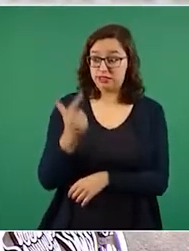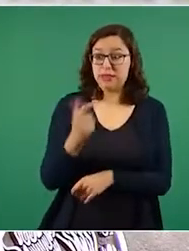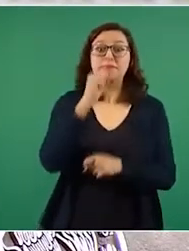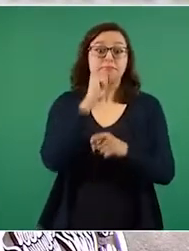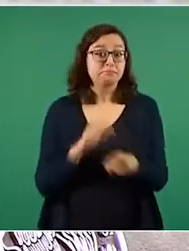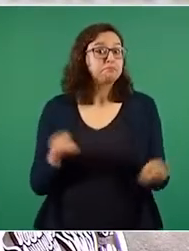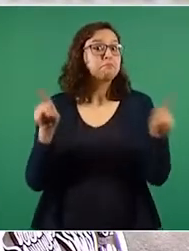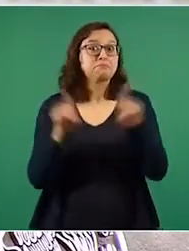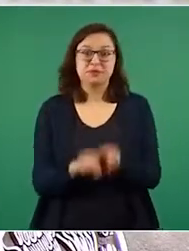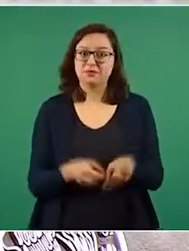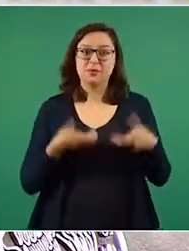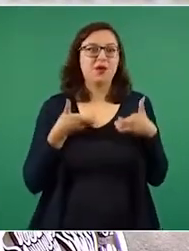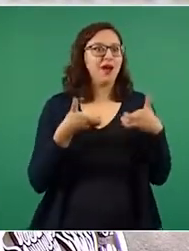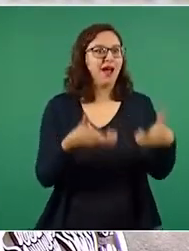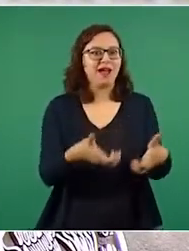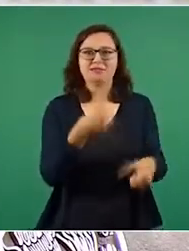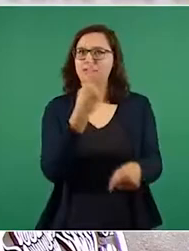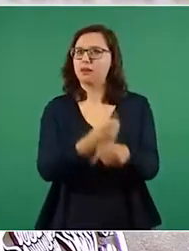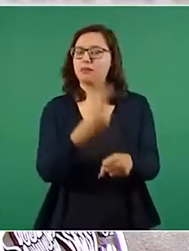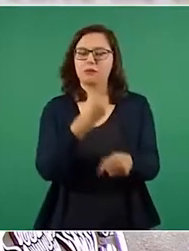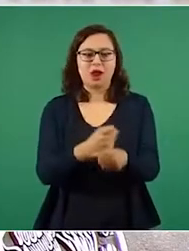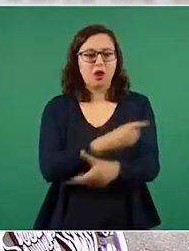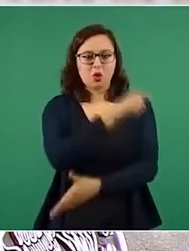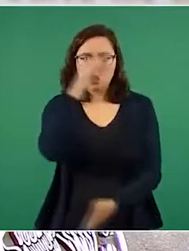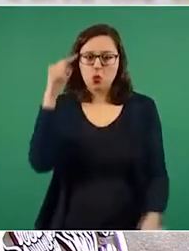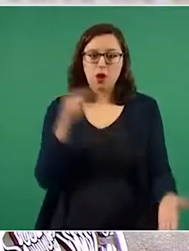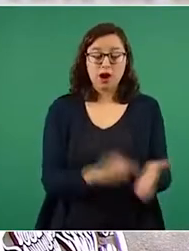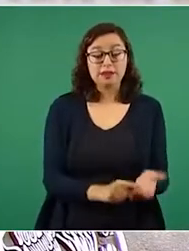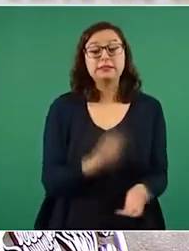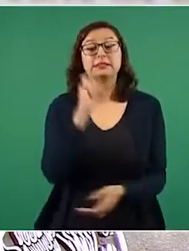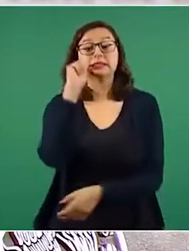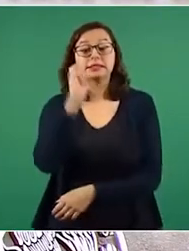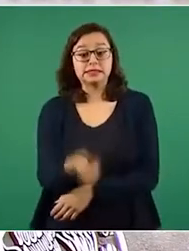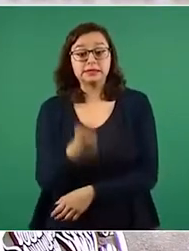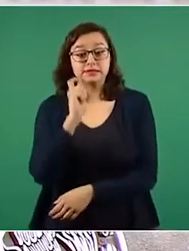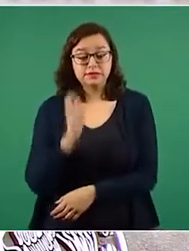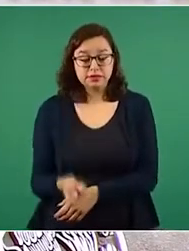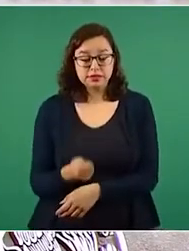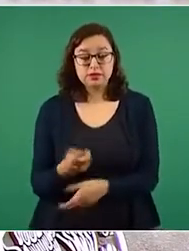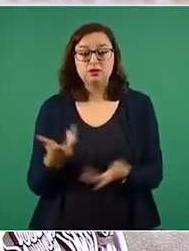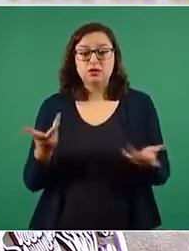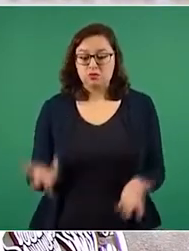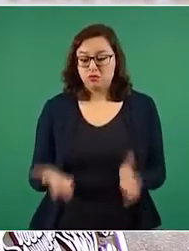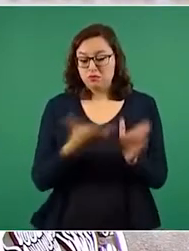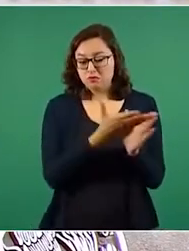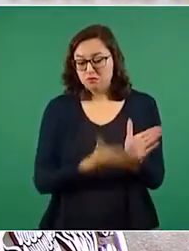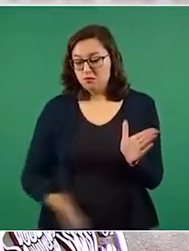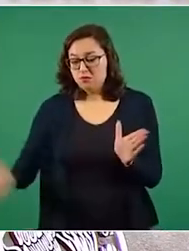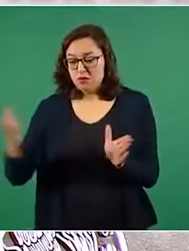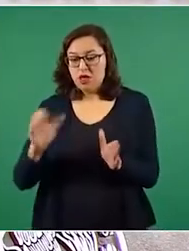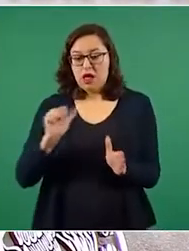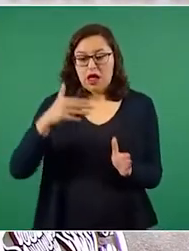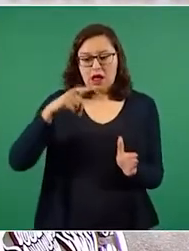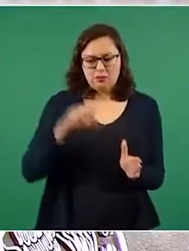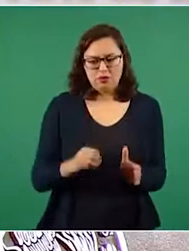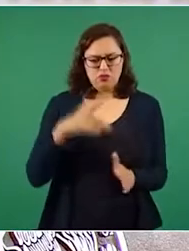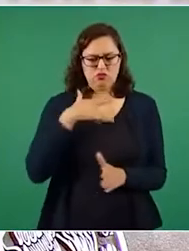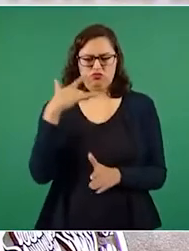partir de esta administración que encabeza el presidente Andrés Manuel López Obrador, la percepción de inseguridad ha bajado.